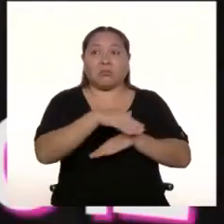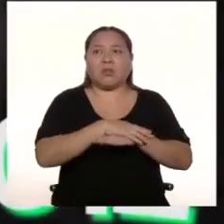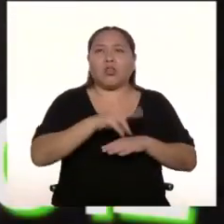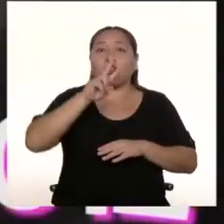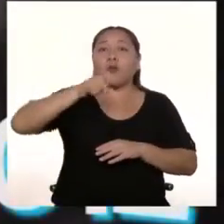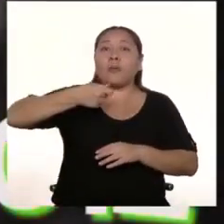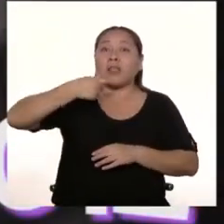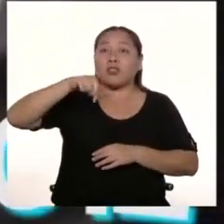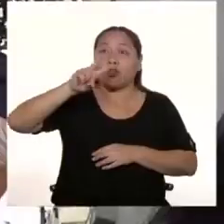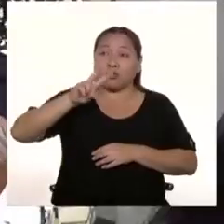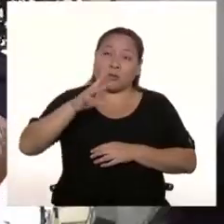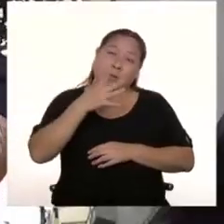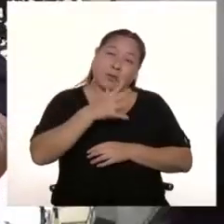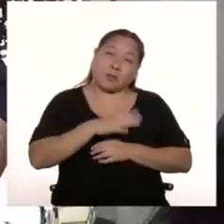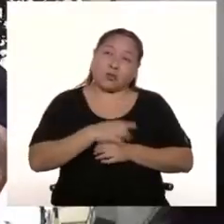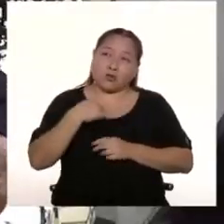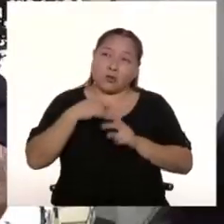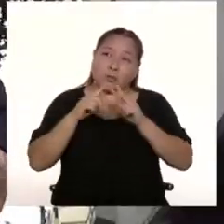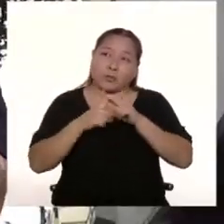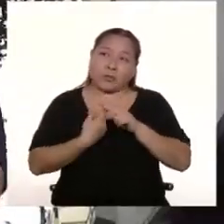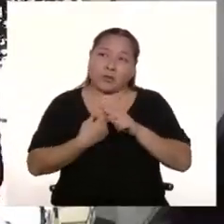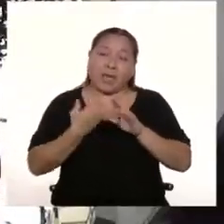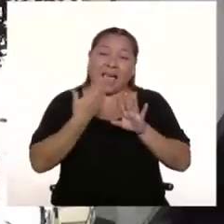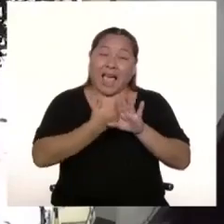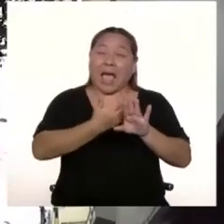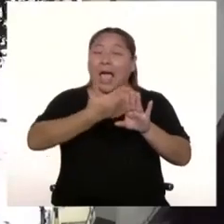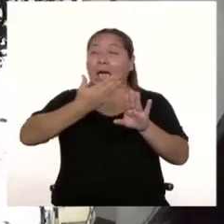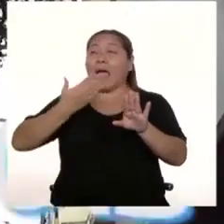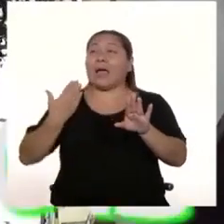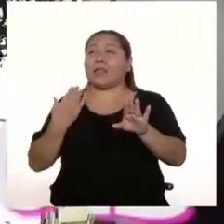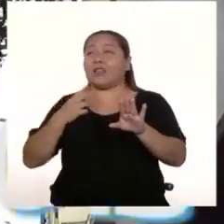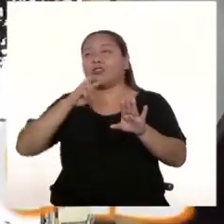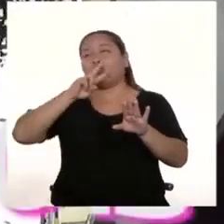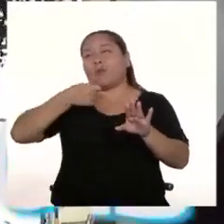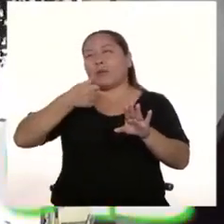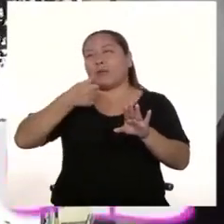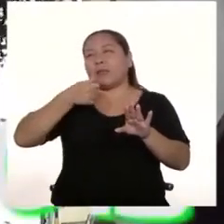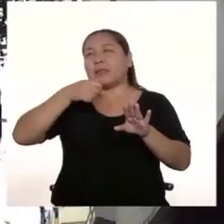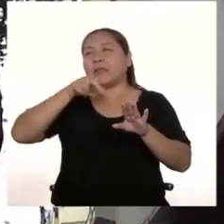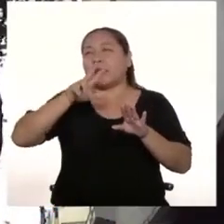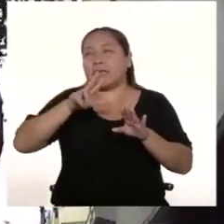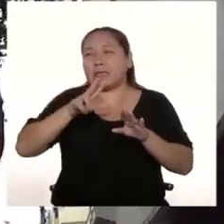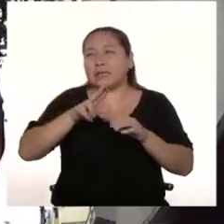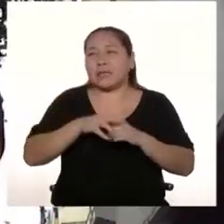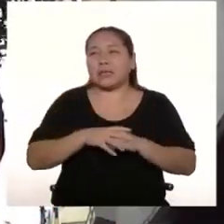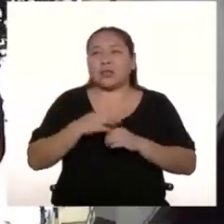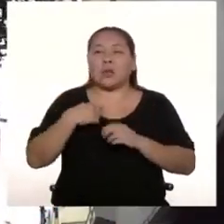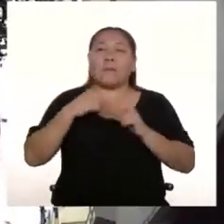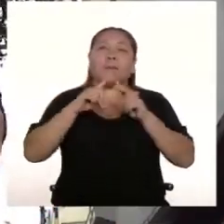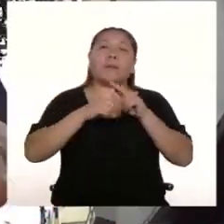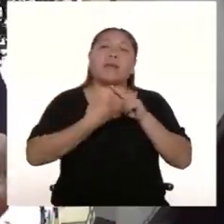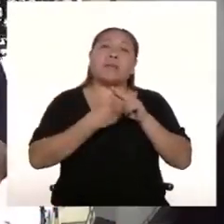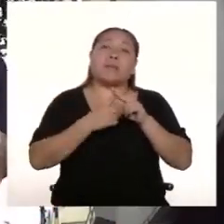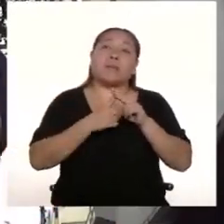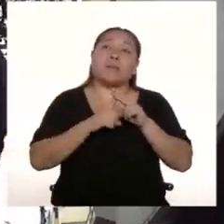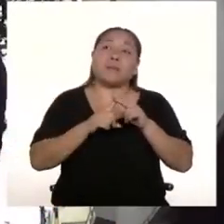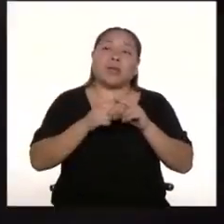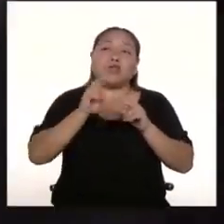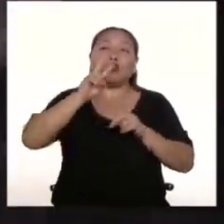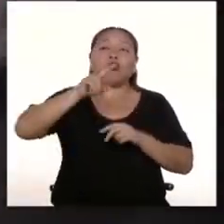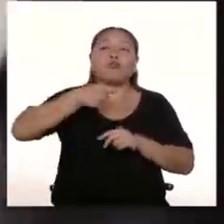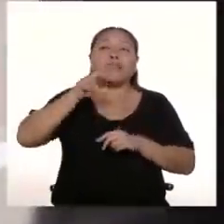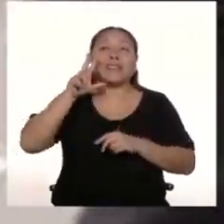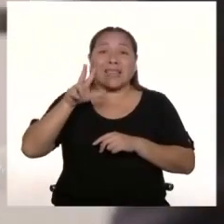2012, más o menos. O sea, ya antes había hecho, en el 2003 hice mi primer evento de graffiti, así informal.